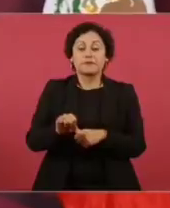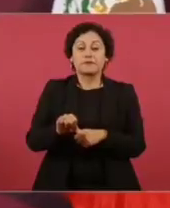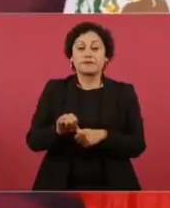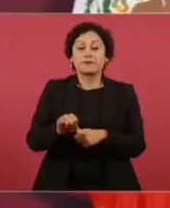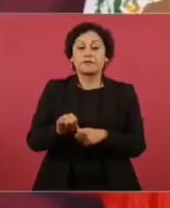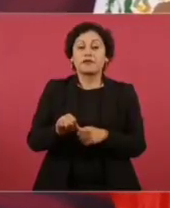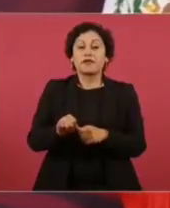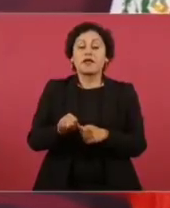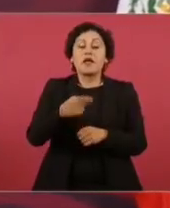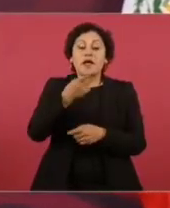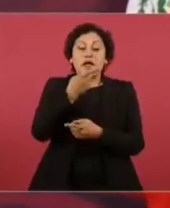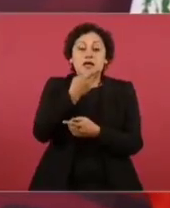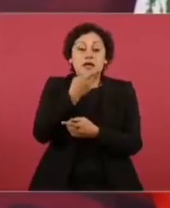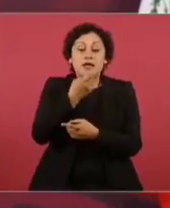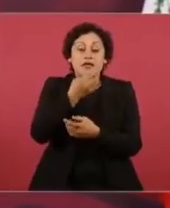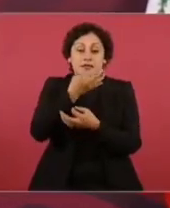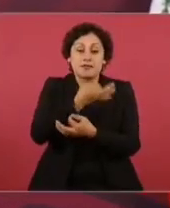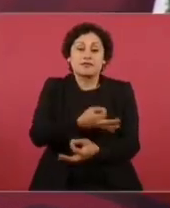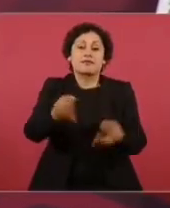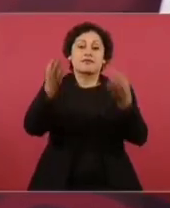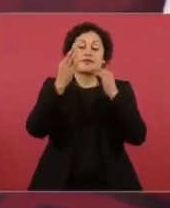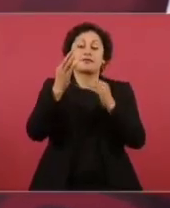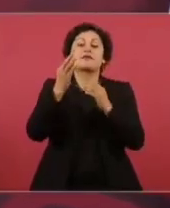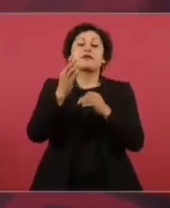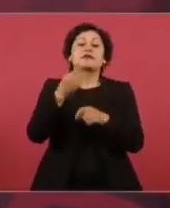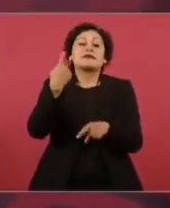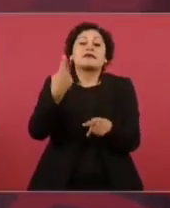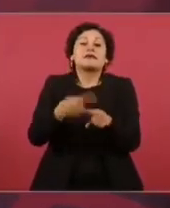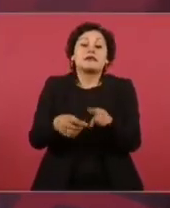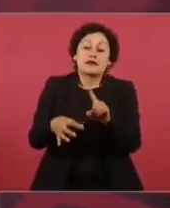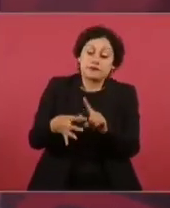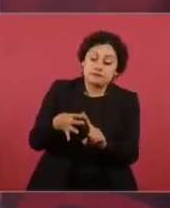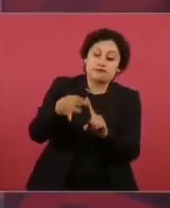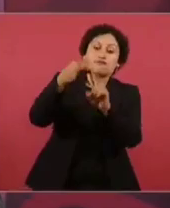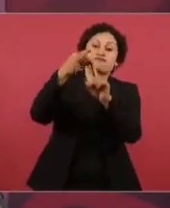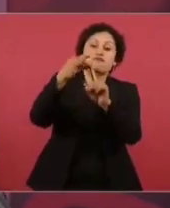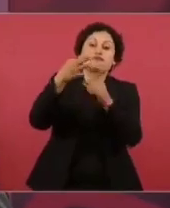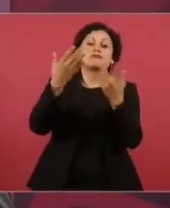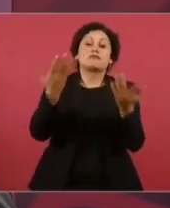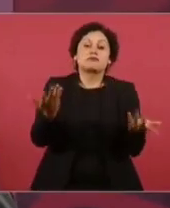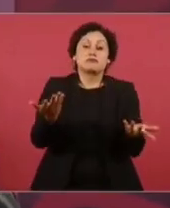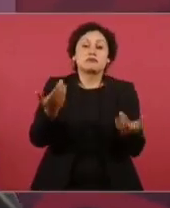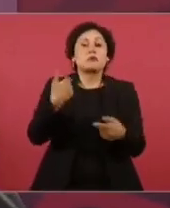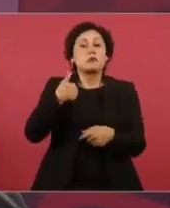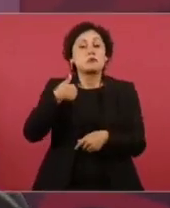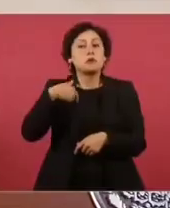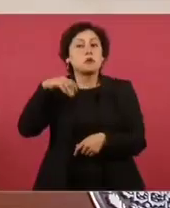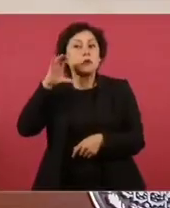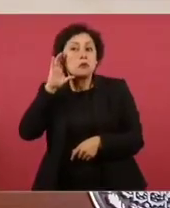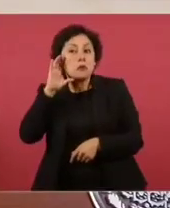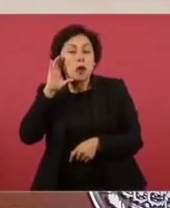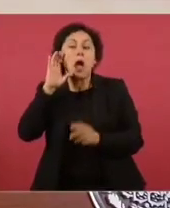pues yo me entere como ustedes.